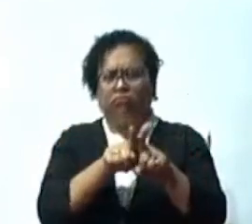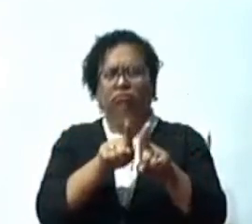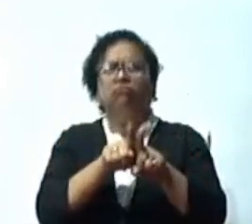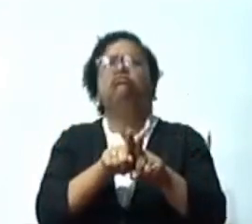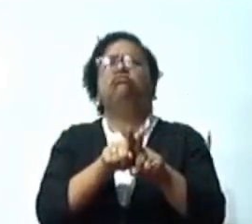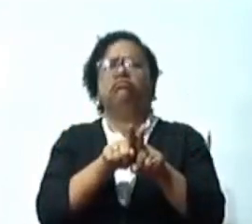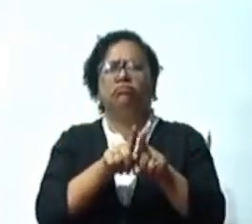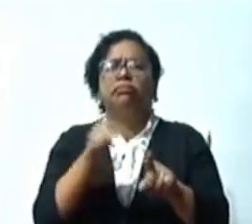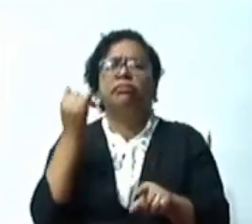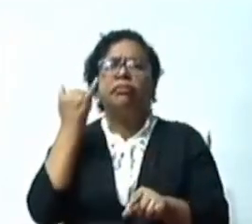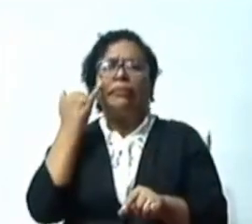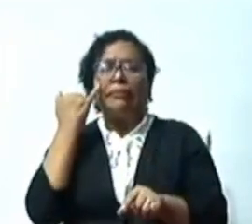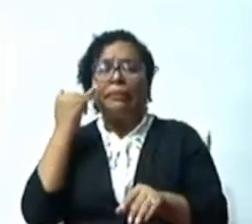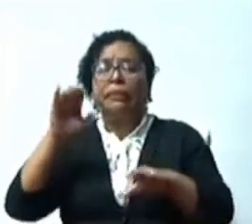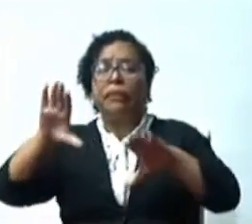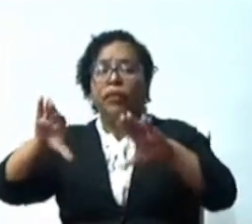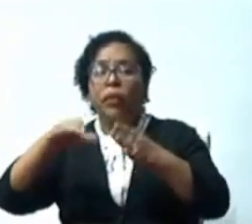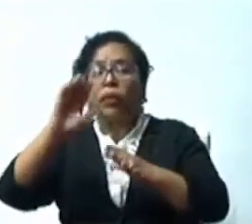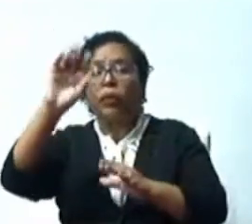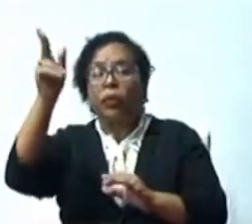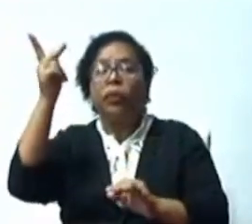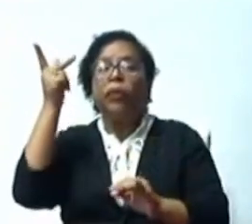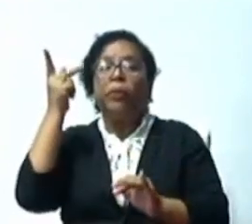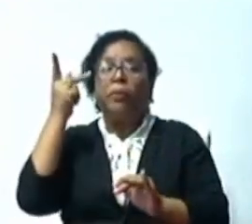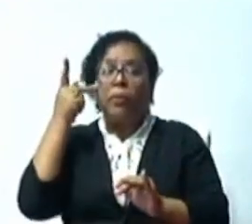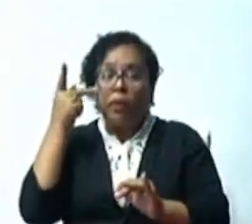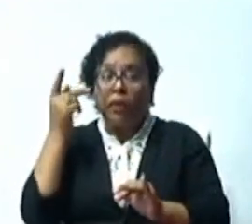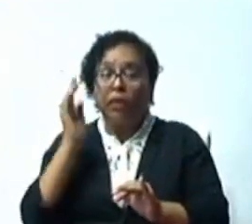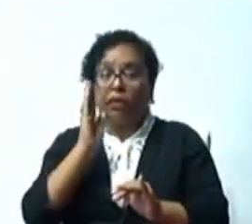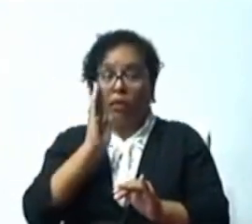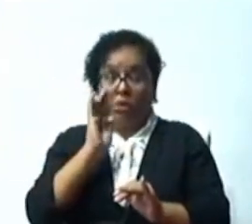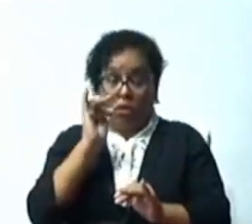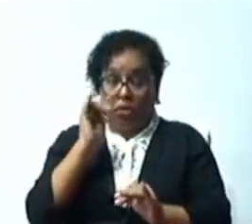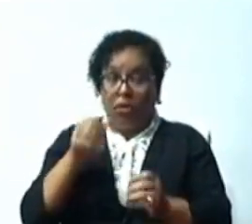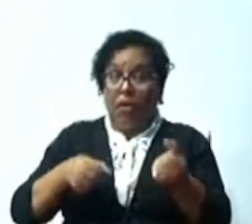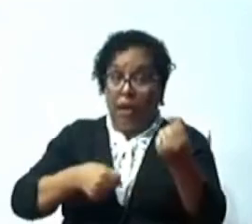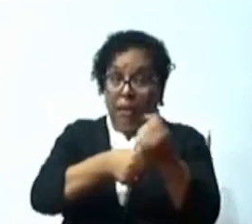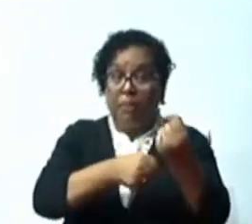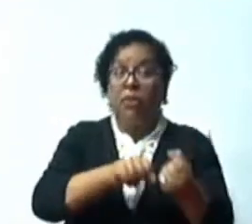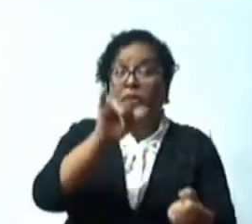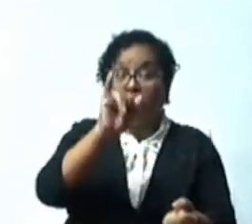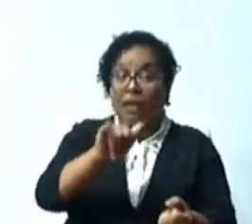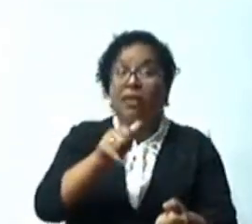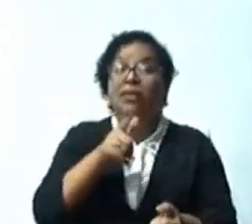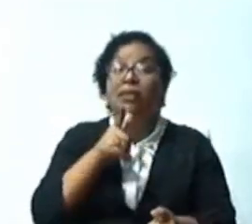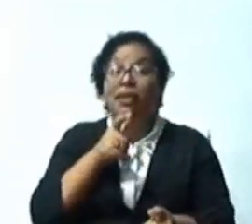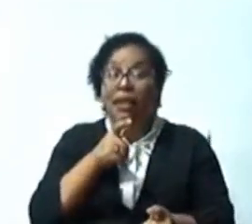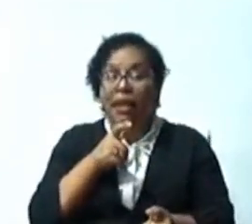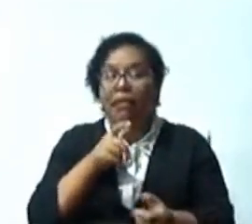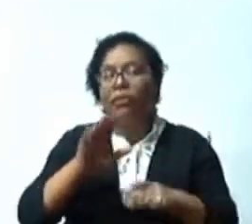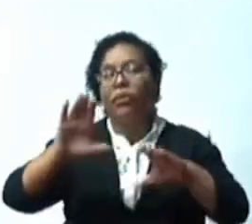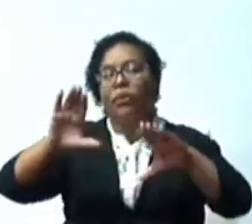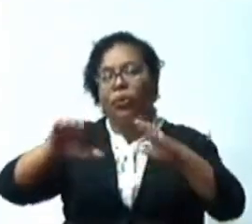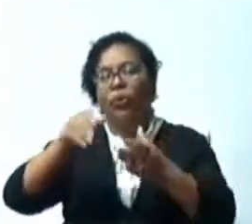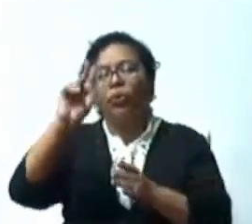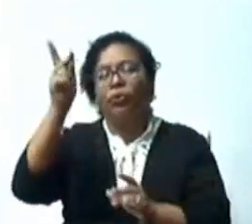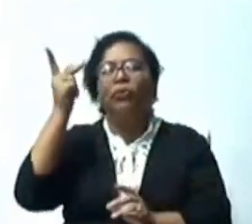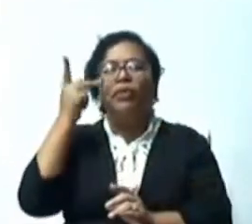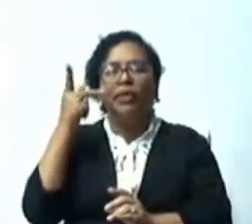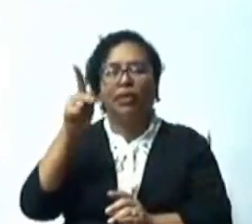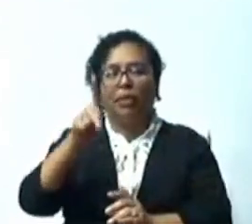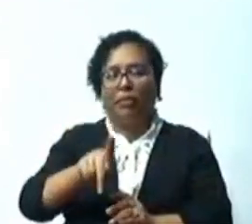abanderada del fideicomiso público, es el PLD. Ahora bien, no en la forma